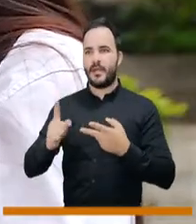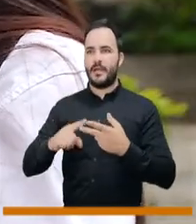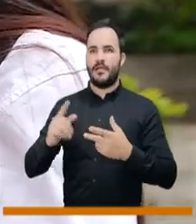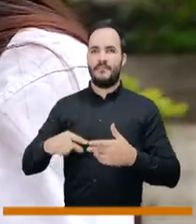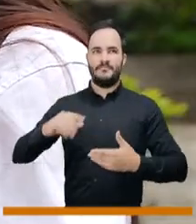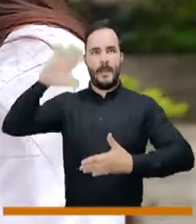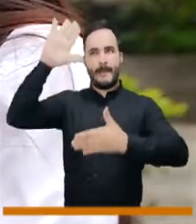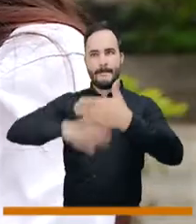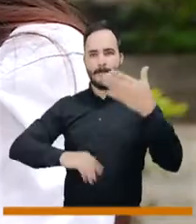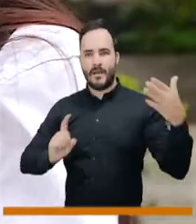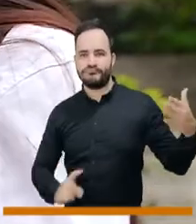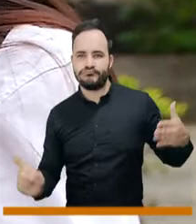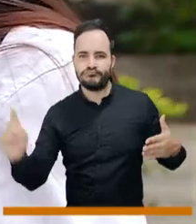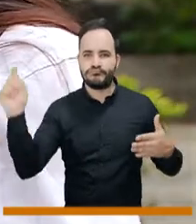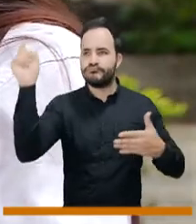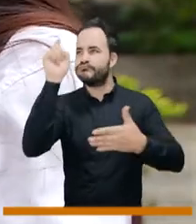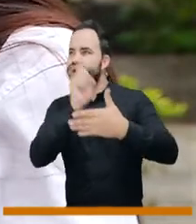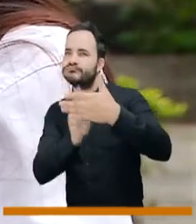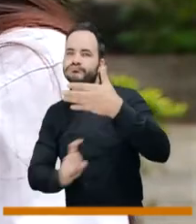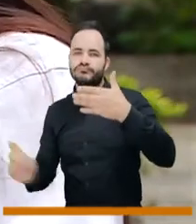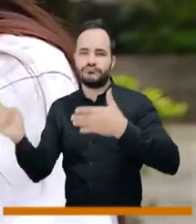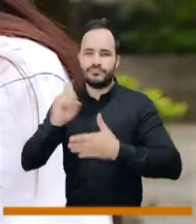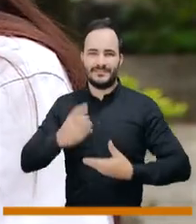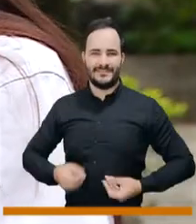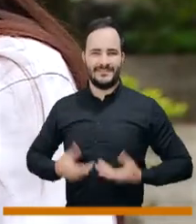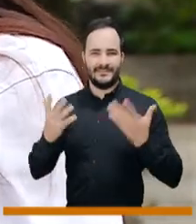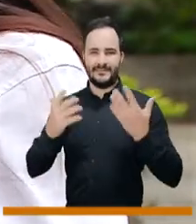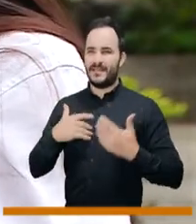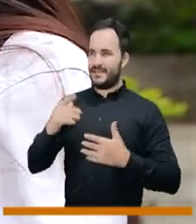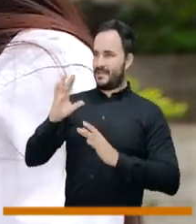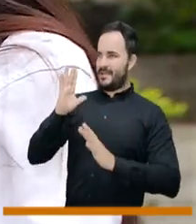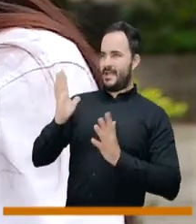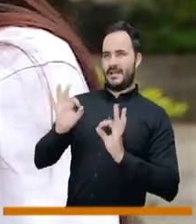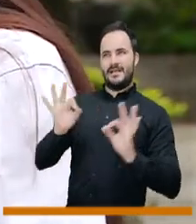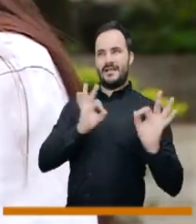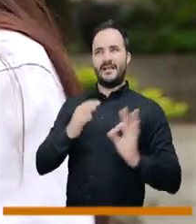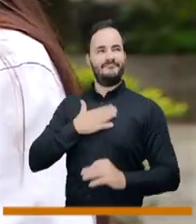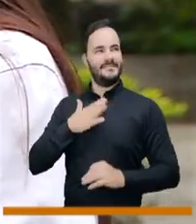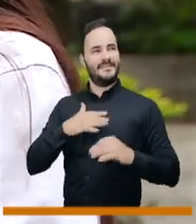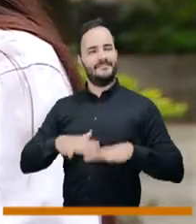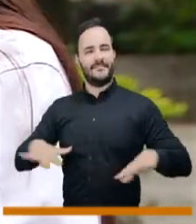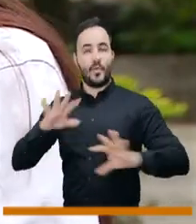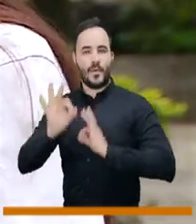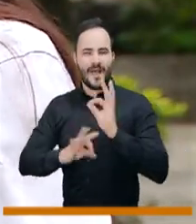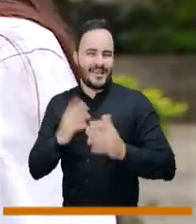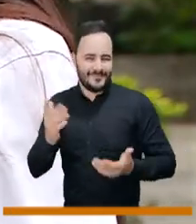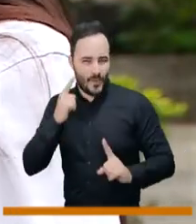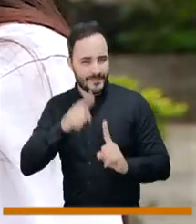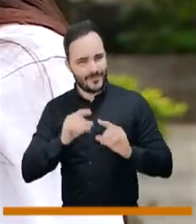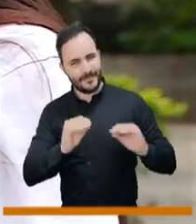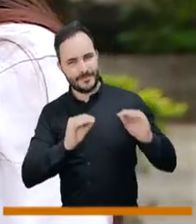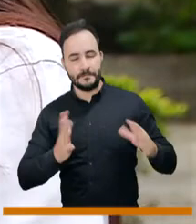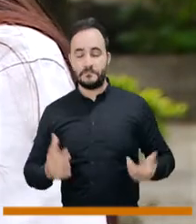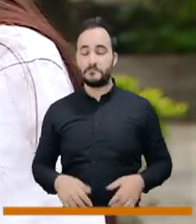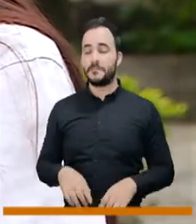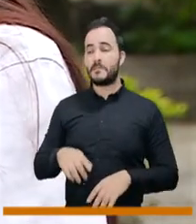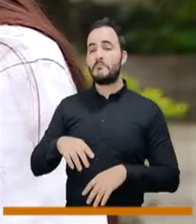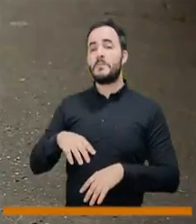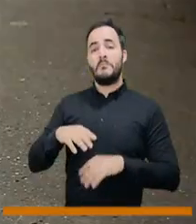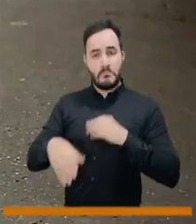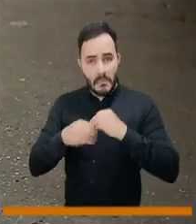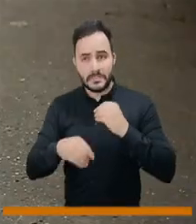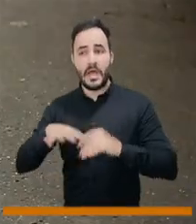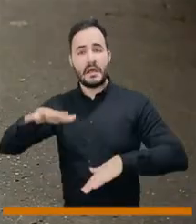inclusive el servicio está todo decorado por los murales que ellos mismos han pintado para también dar ese sentido de pertenencia. Durante su